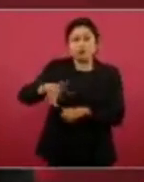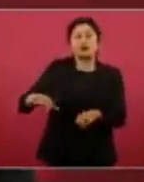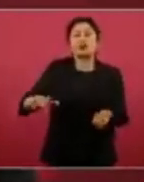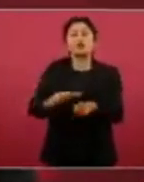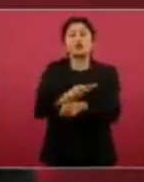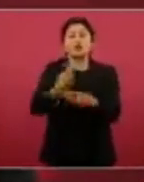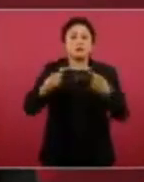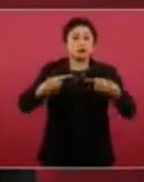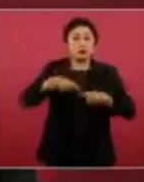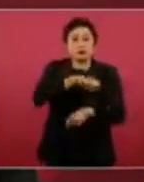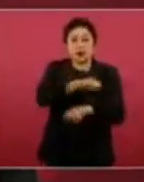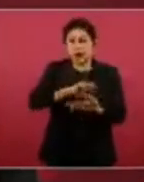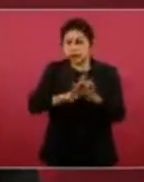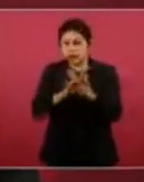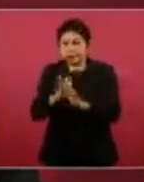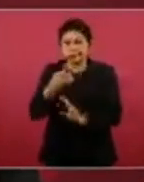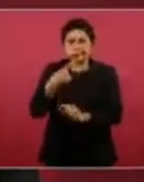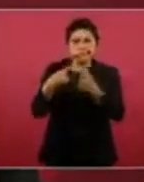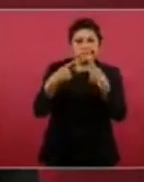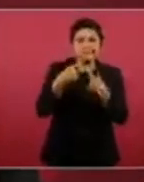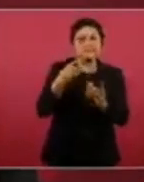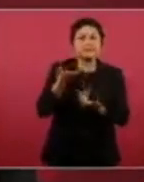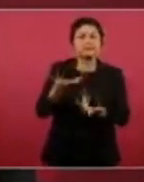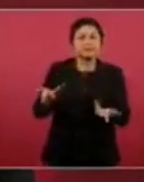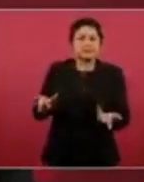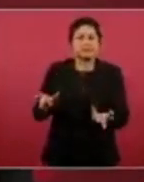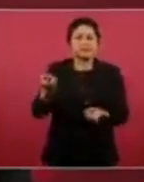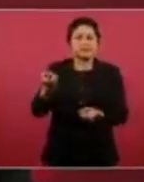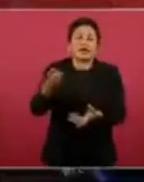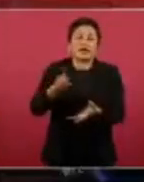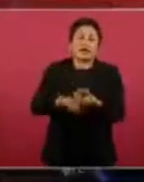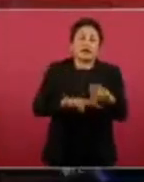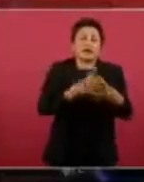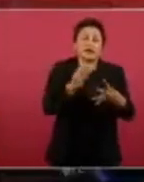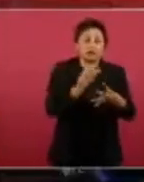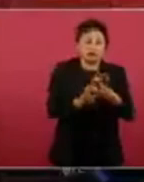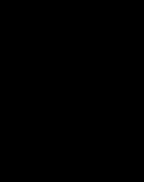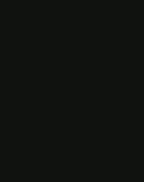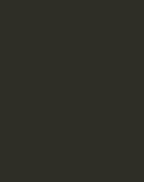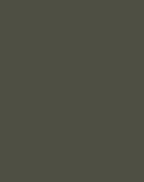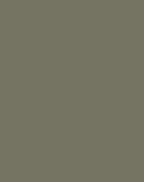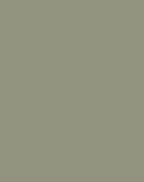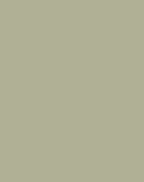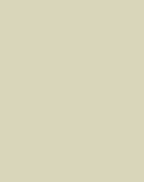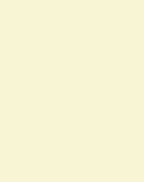hechos derivados de la riña en el Cerezo 3 de Ciudad Juárez. Sería cuanto.